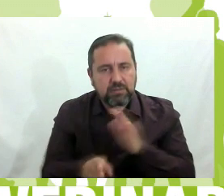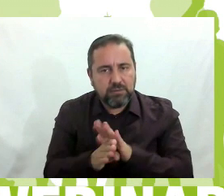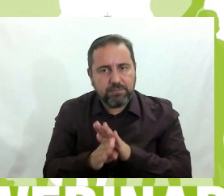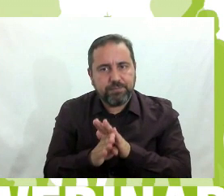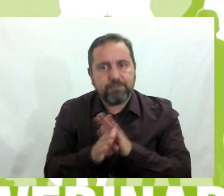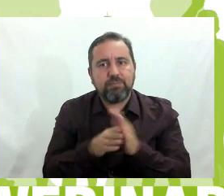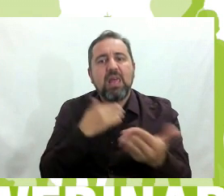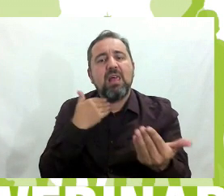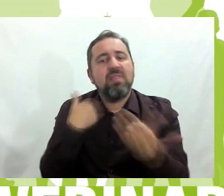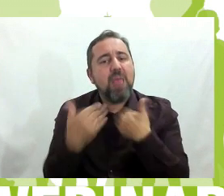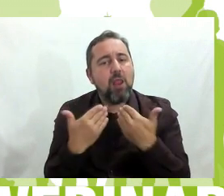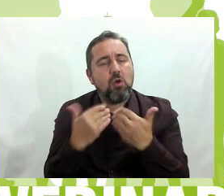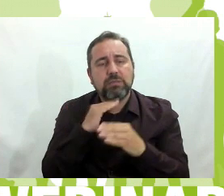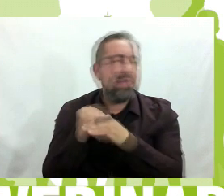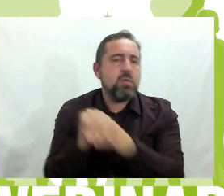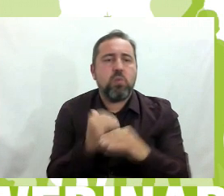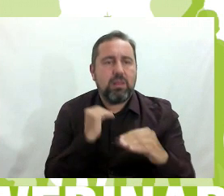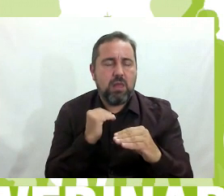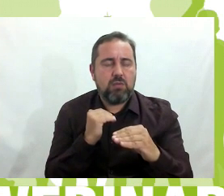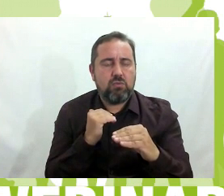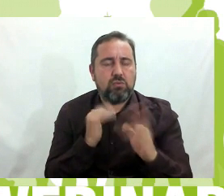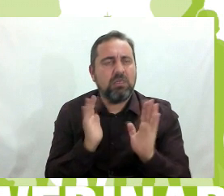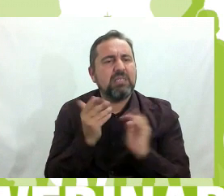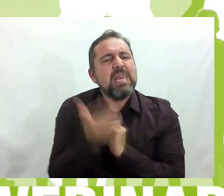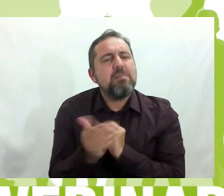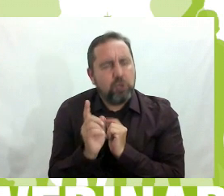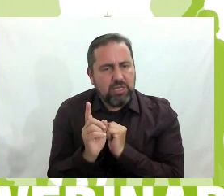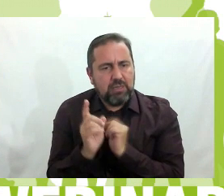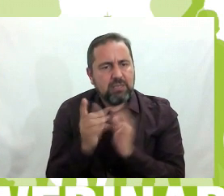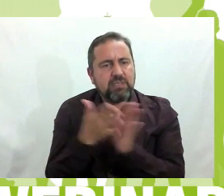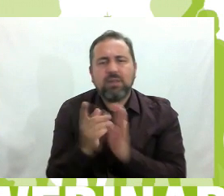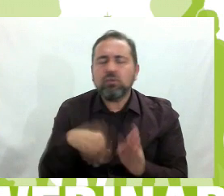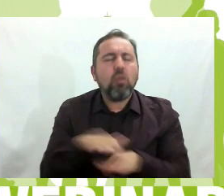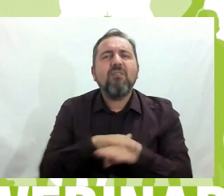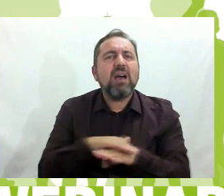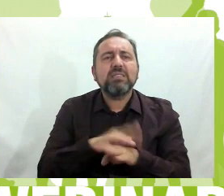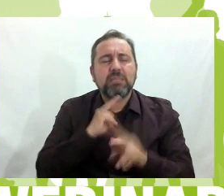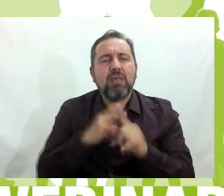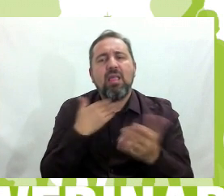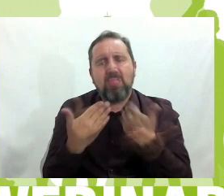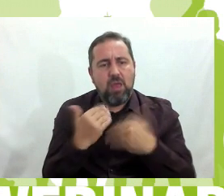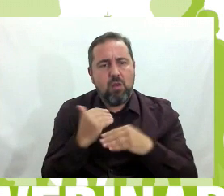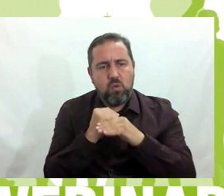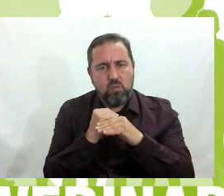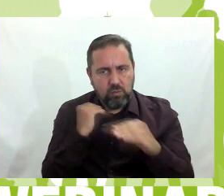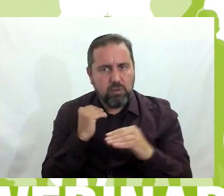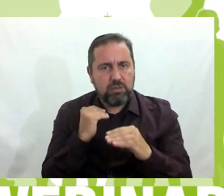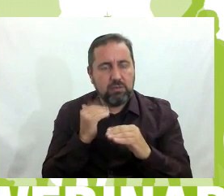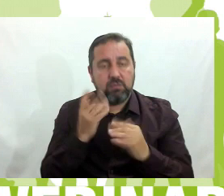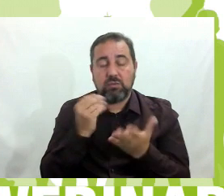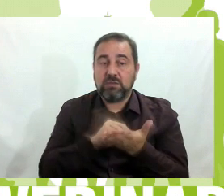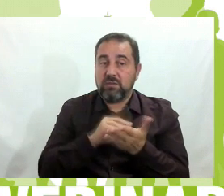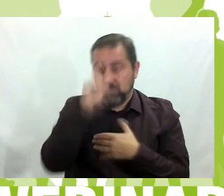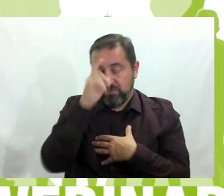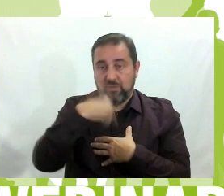Diálogo igualitario. Esto es muy importante. Todo se basa en un diálogo igualitario. Nosotros, a veces como profes, tenemos como un